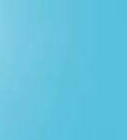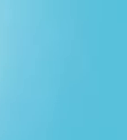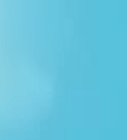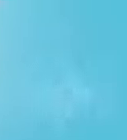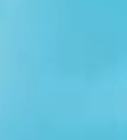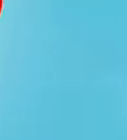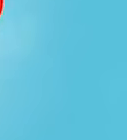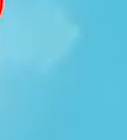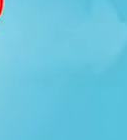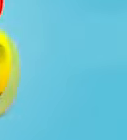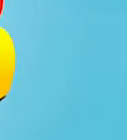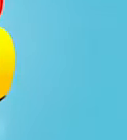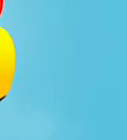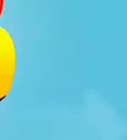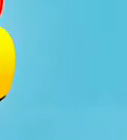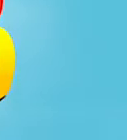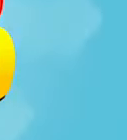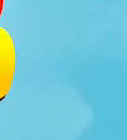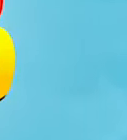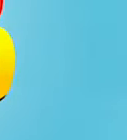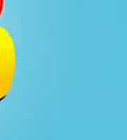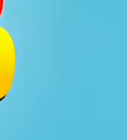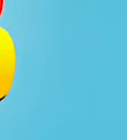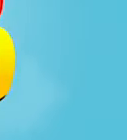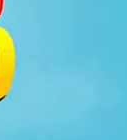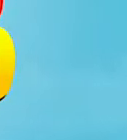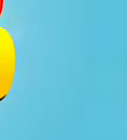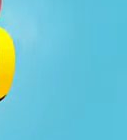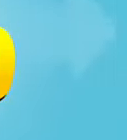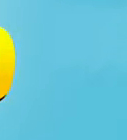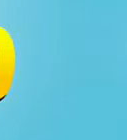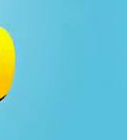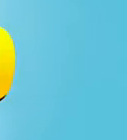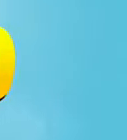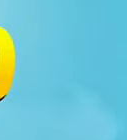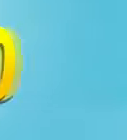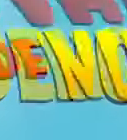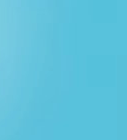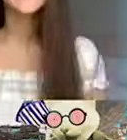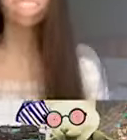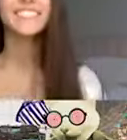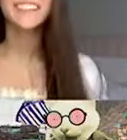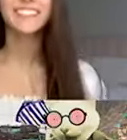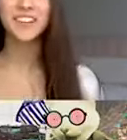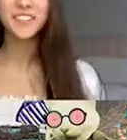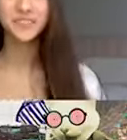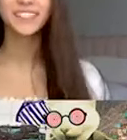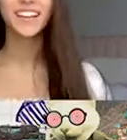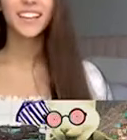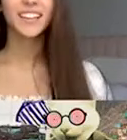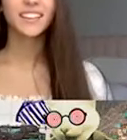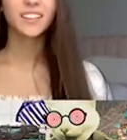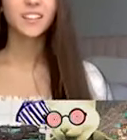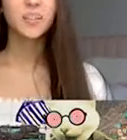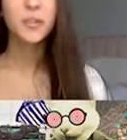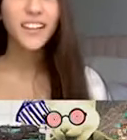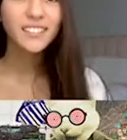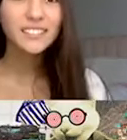La siguiente promo está respaldada por... ¡Vamos de nuevo! ¡Hagamos las cosas bien! Ya.